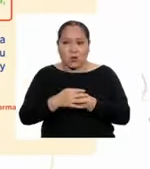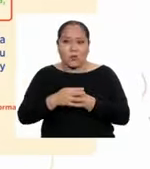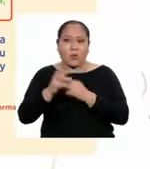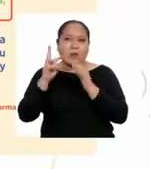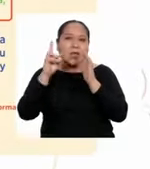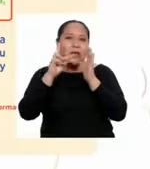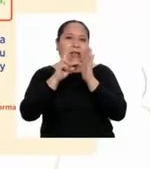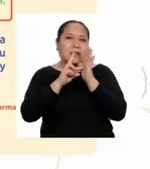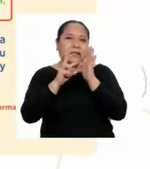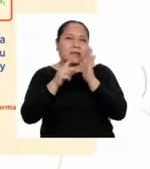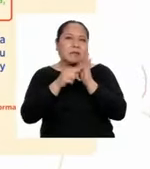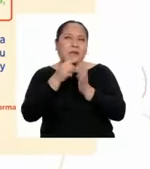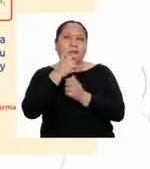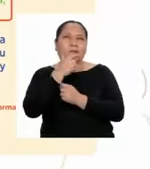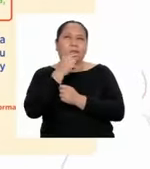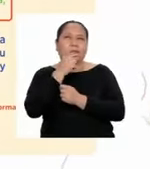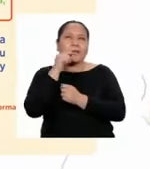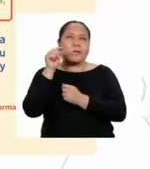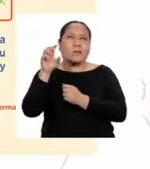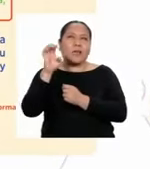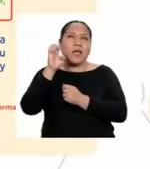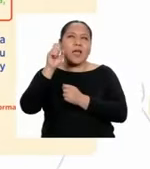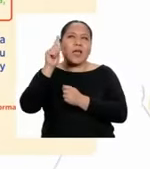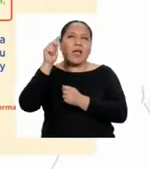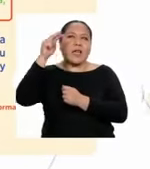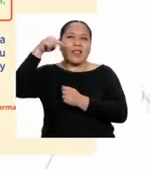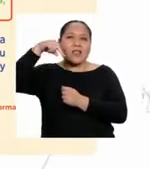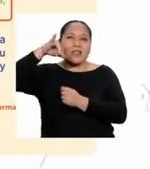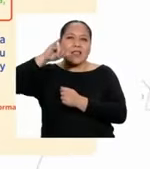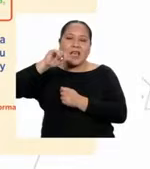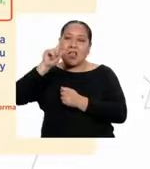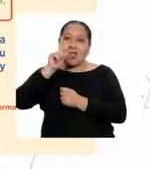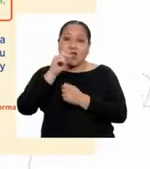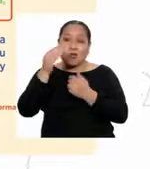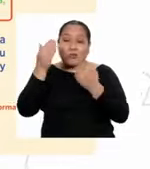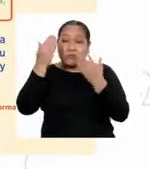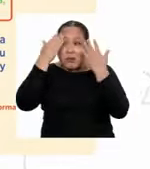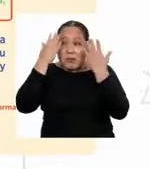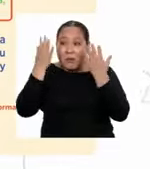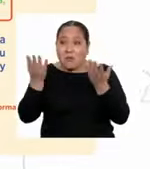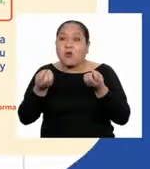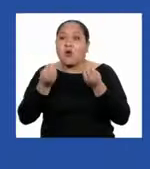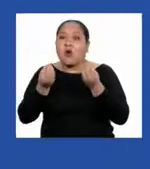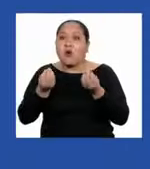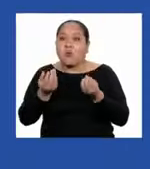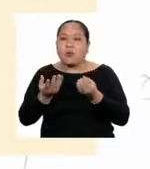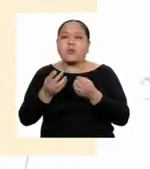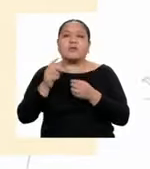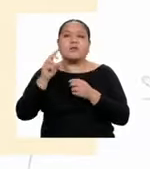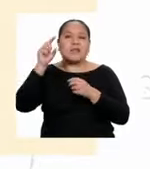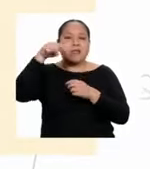significado de etnia, vamos a recurrir al diccionario.